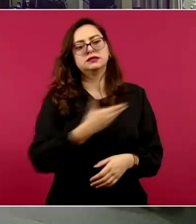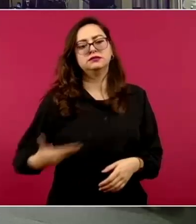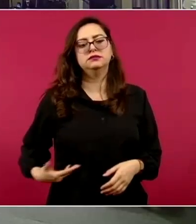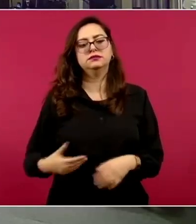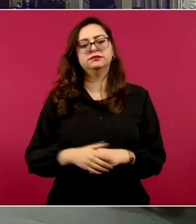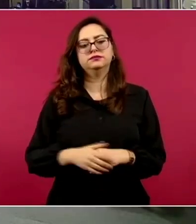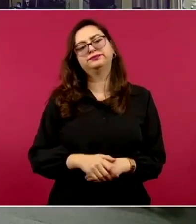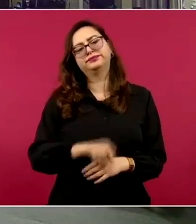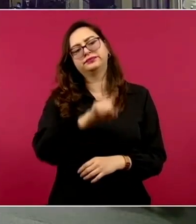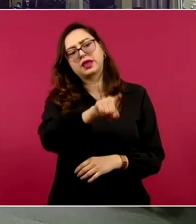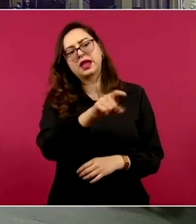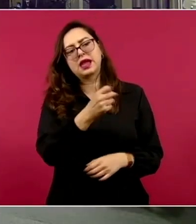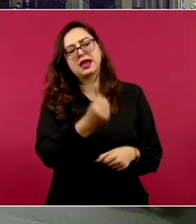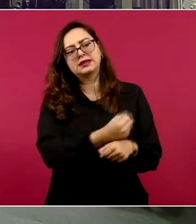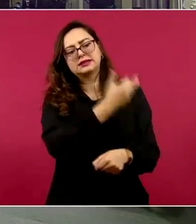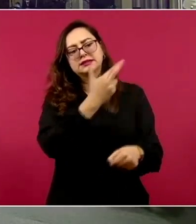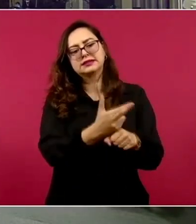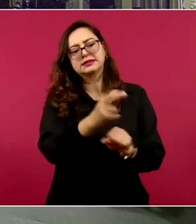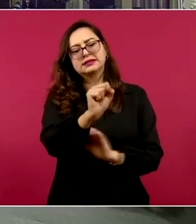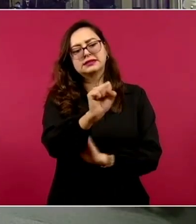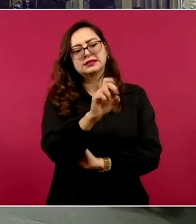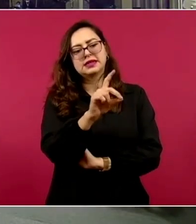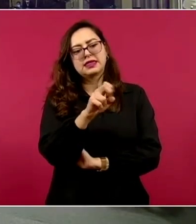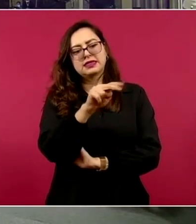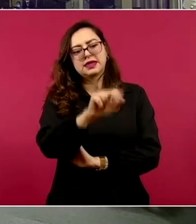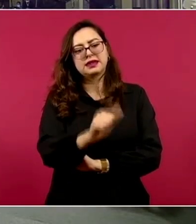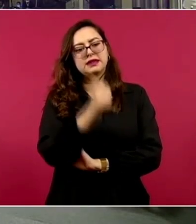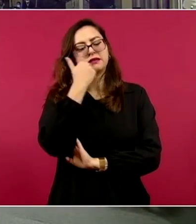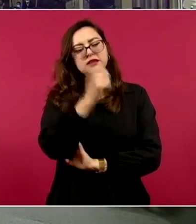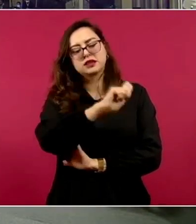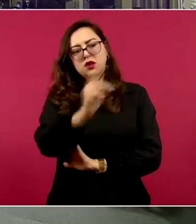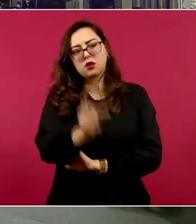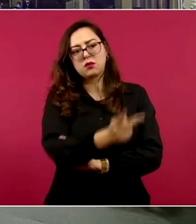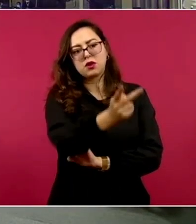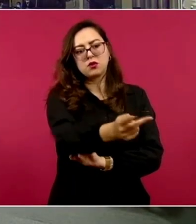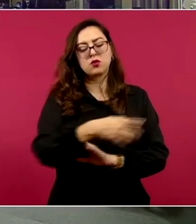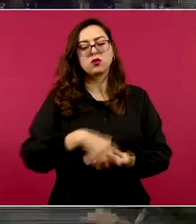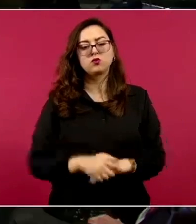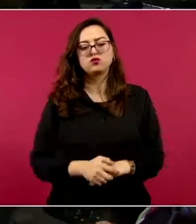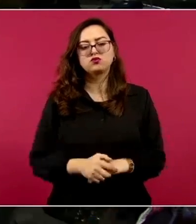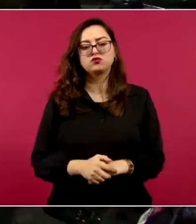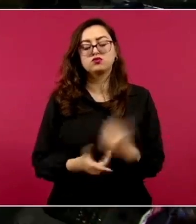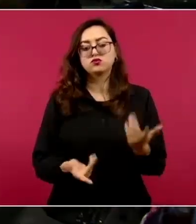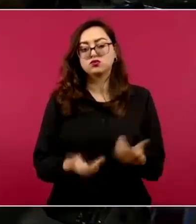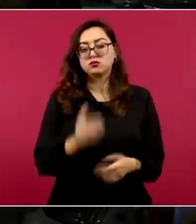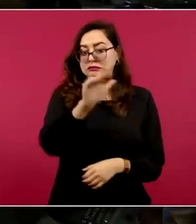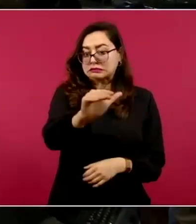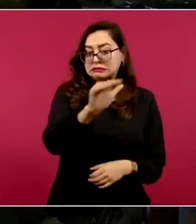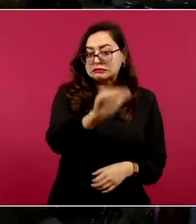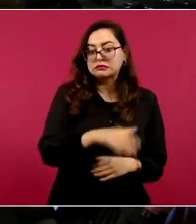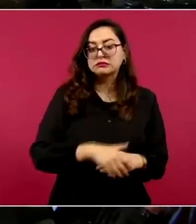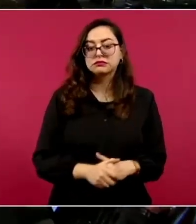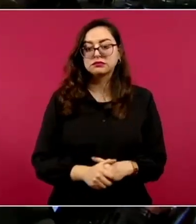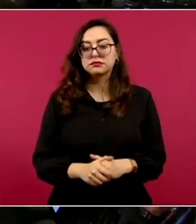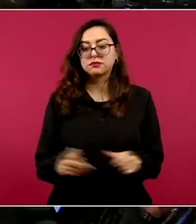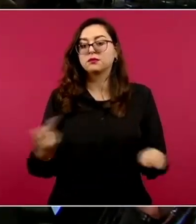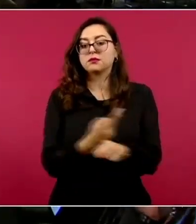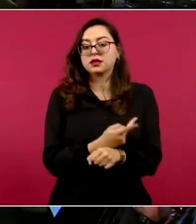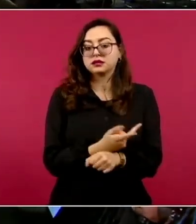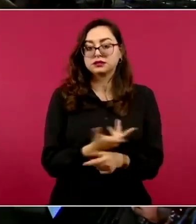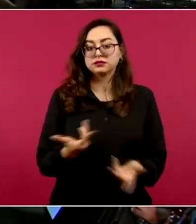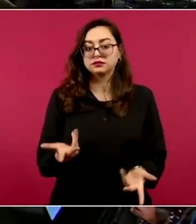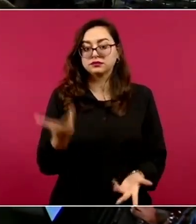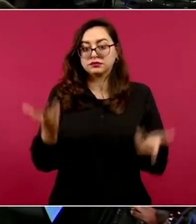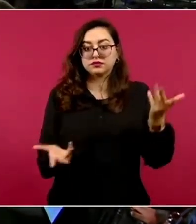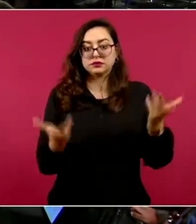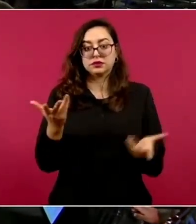El secretario de la Defensa, aprovechando su presencia aquí en esta conferencia, insistiendo al secretario acerca de cuál es el balance